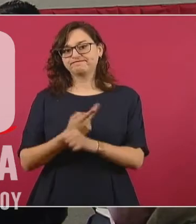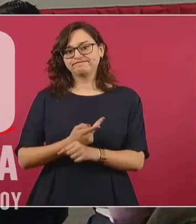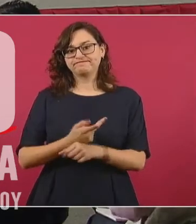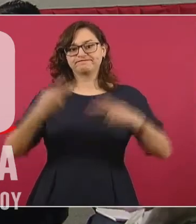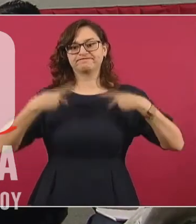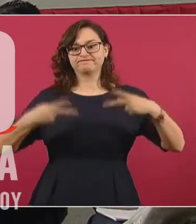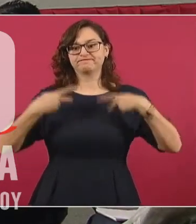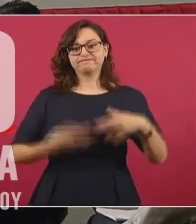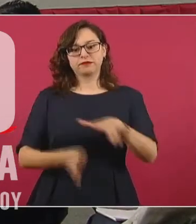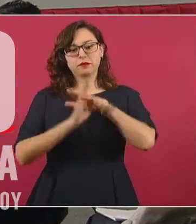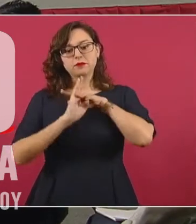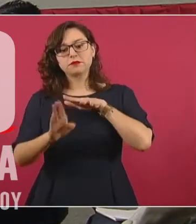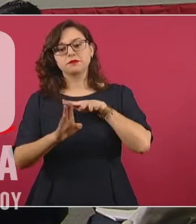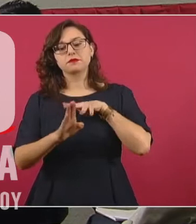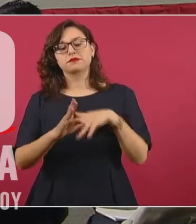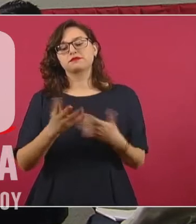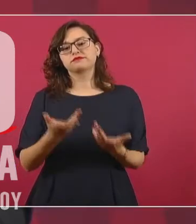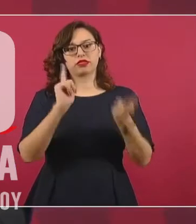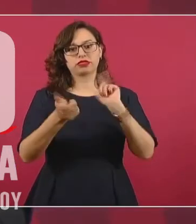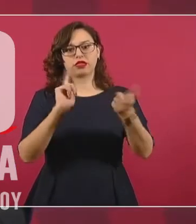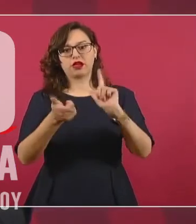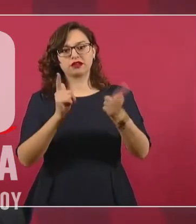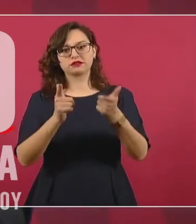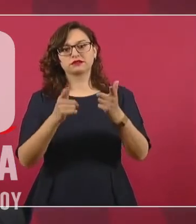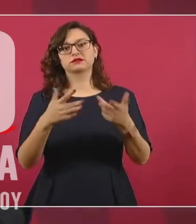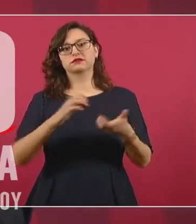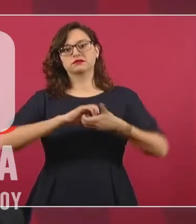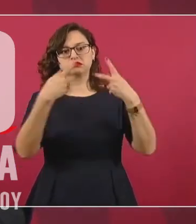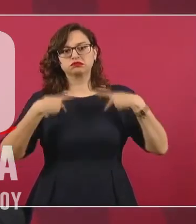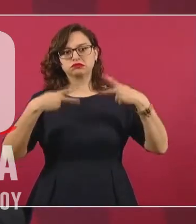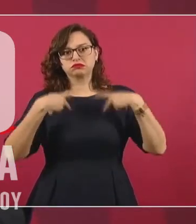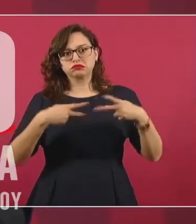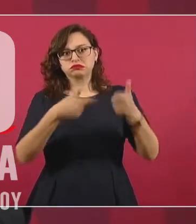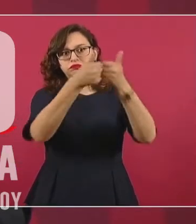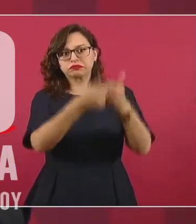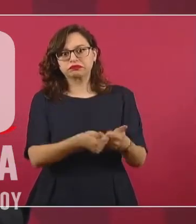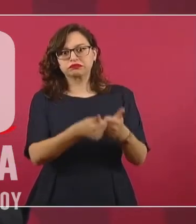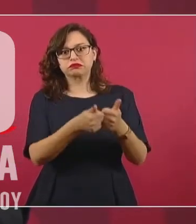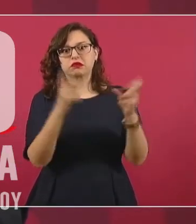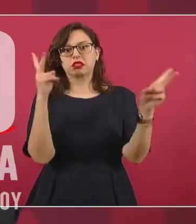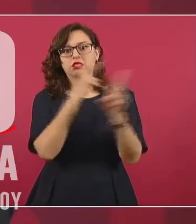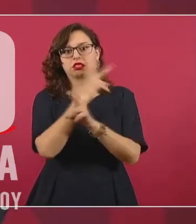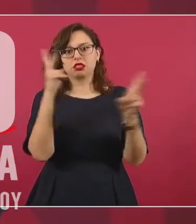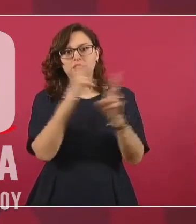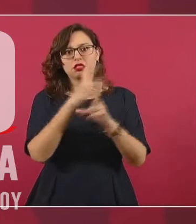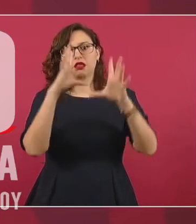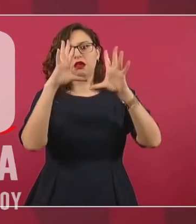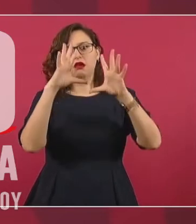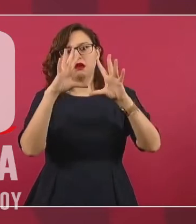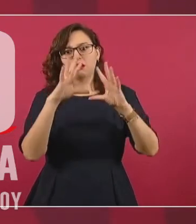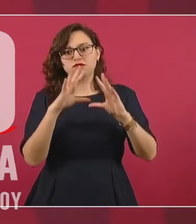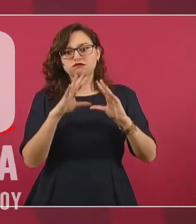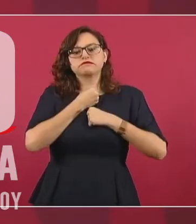en San Antonio, Texas, en este trailer que todo parece que se